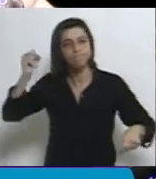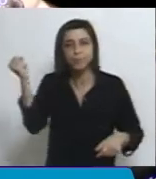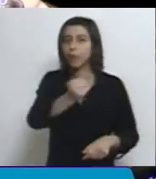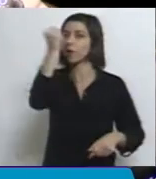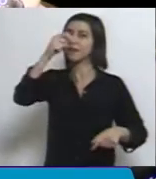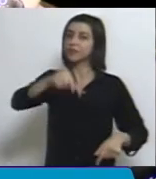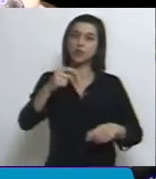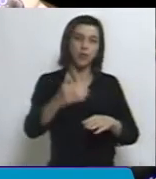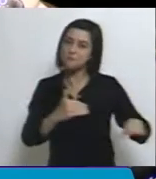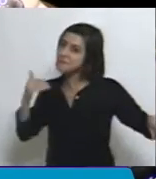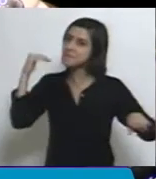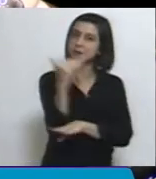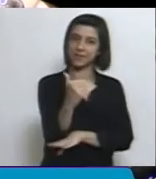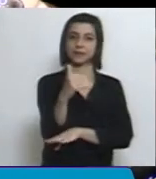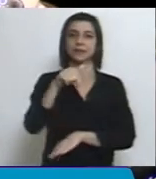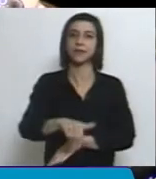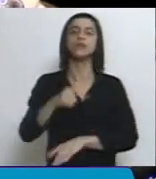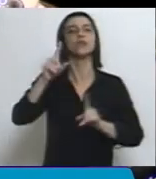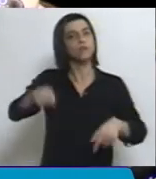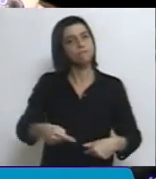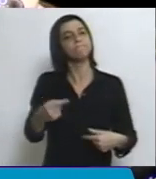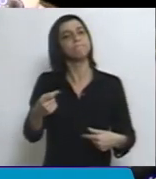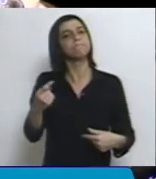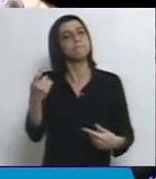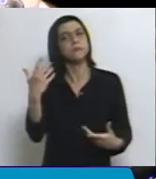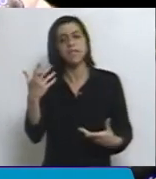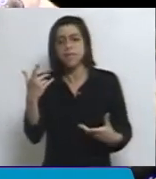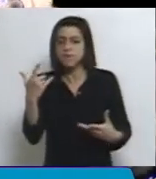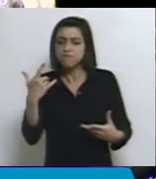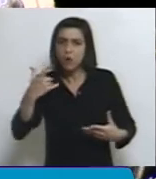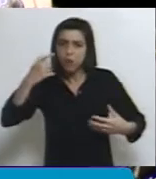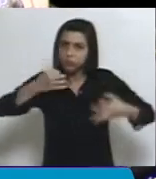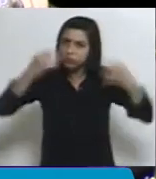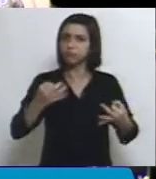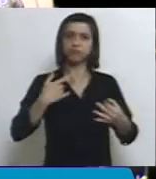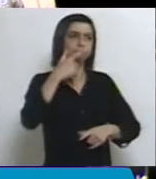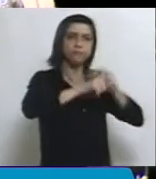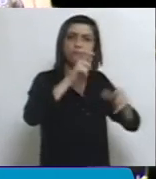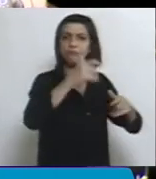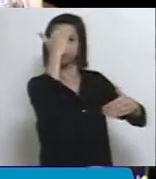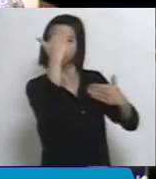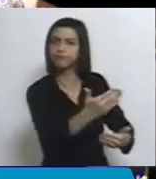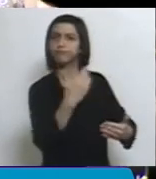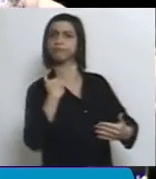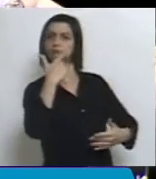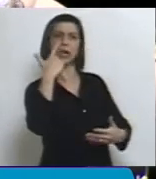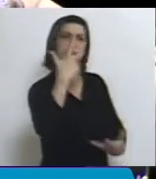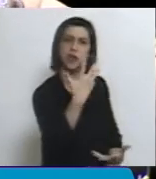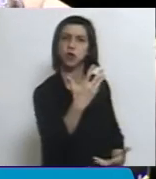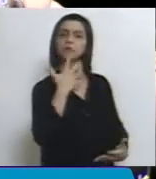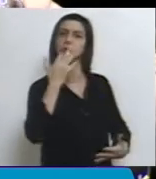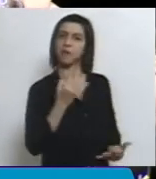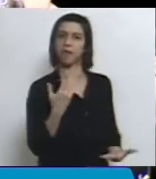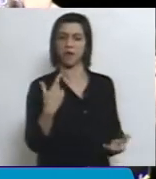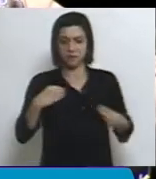salto a la certidumbre de los combatientes y de sus familias. Es un paso